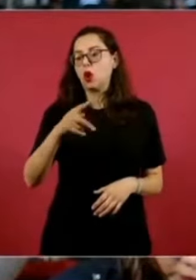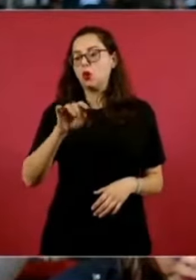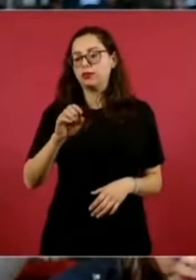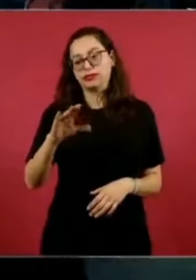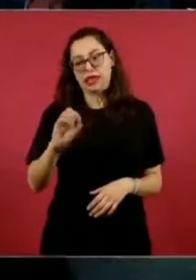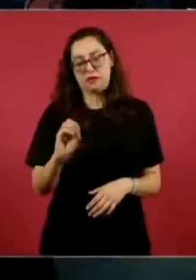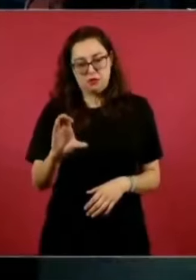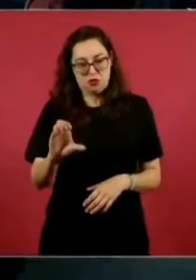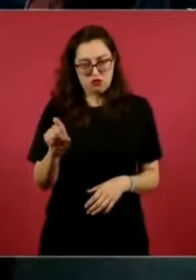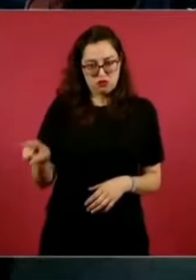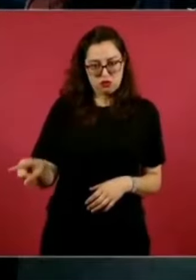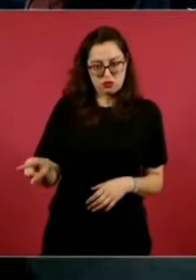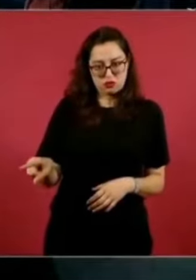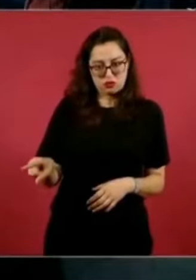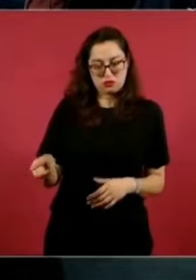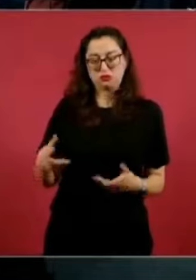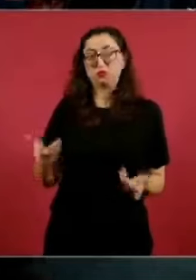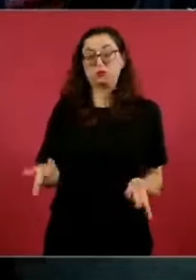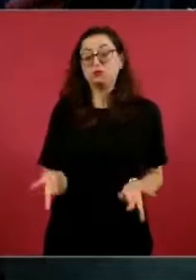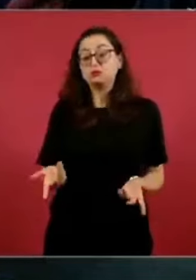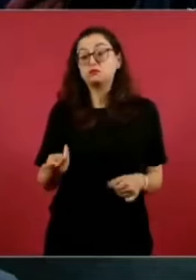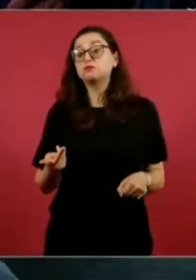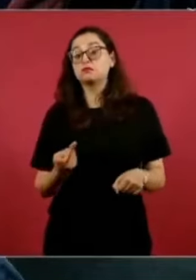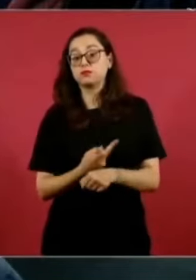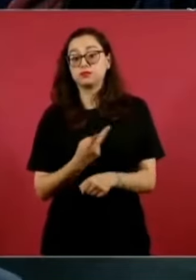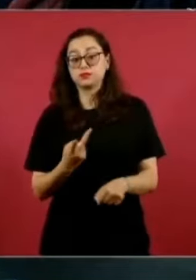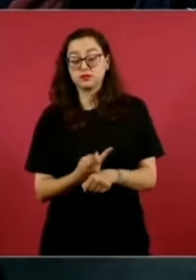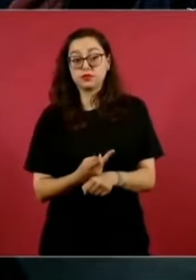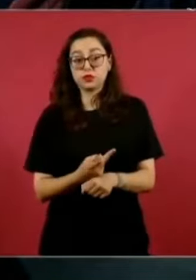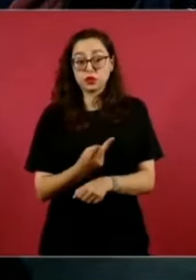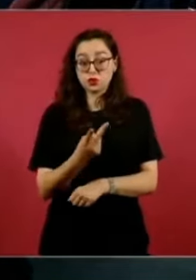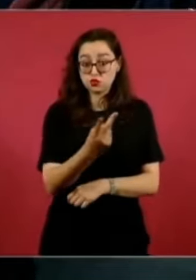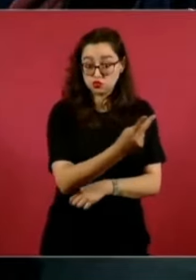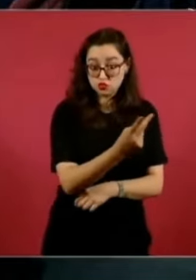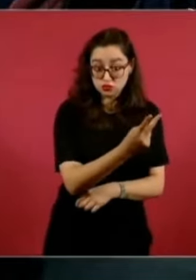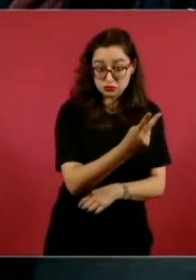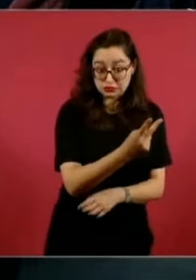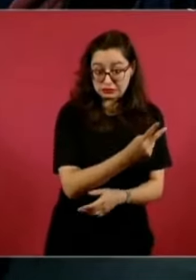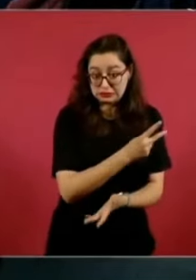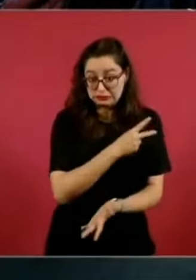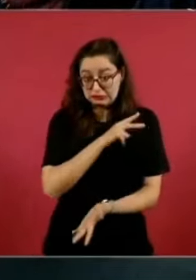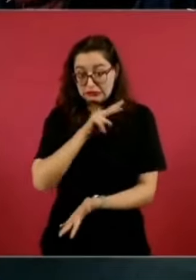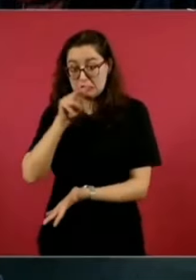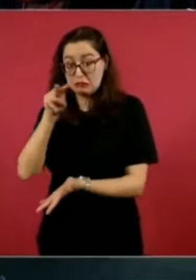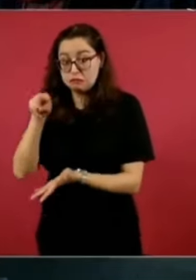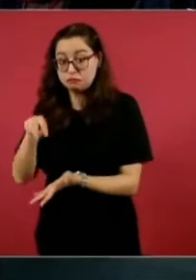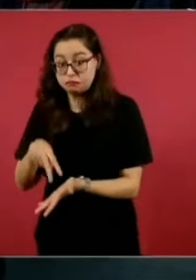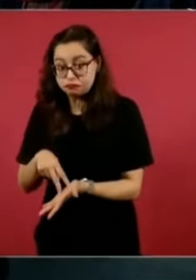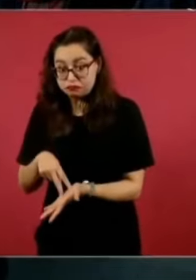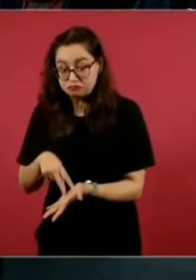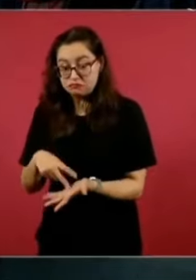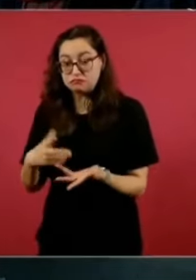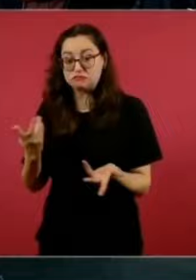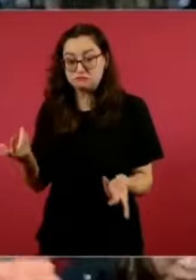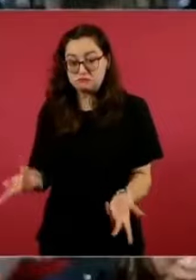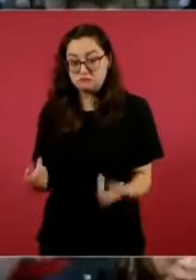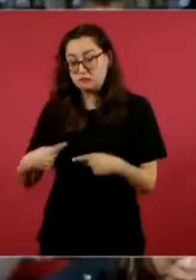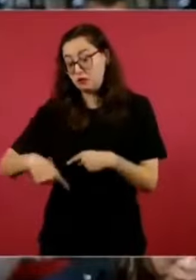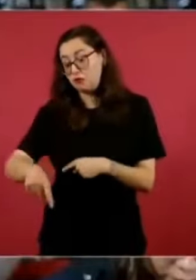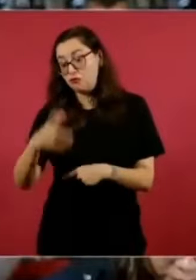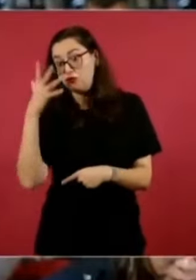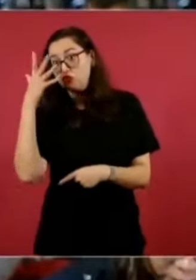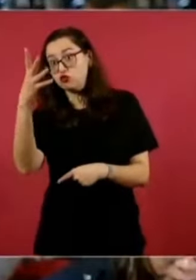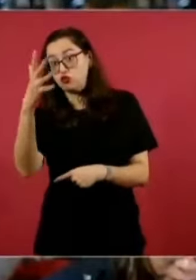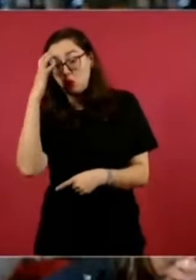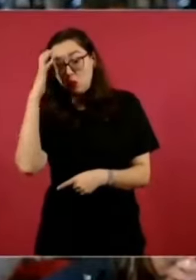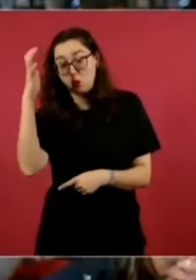si ahorita en esta gira que van a hacer se van a tomar en cuenta estos… Bueno, se va a platicar también el proyecto a futuro que tiene